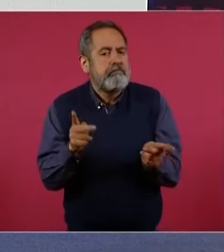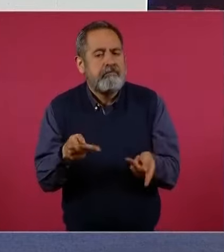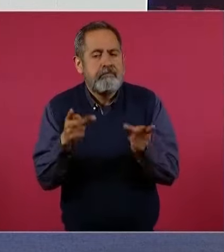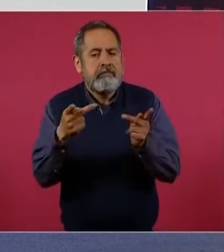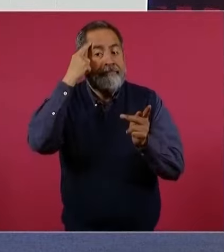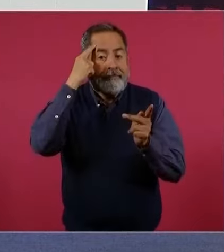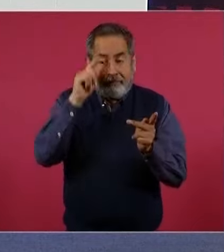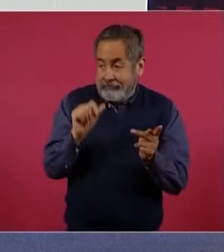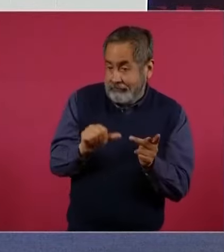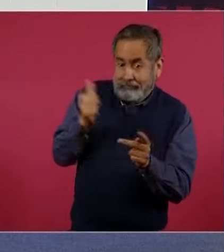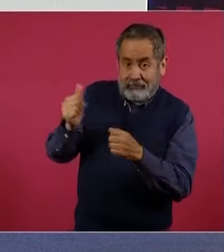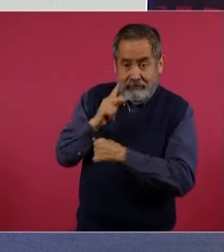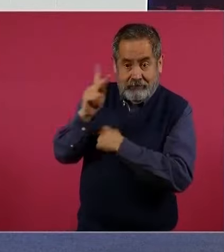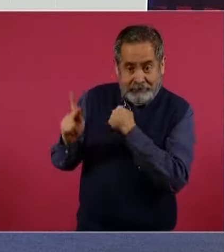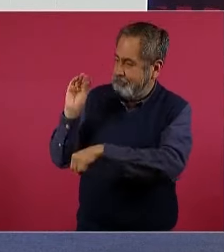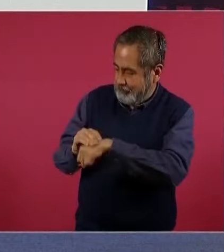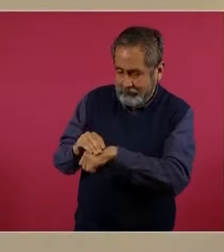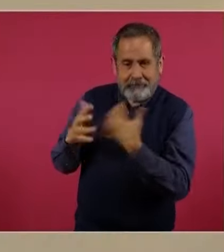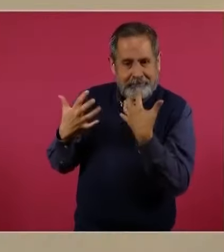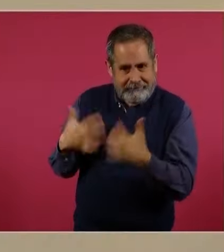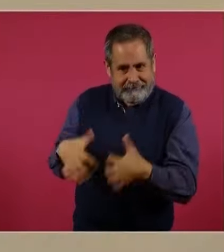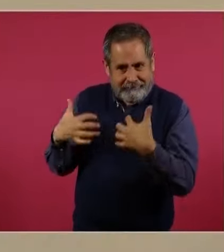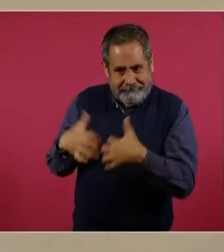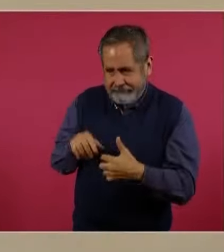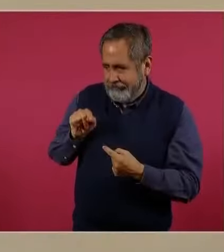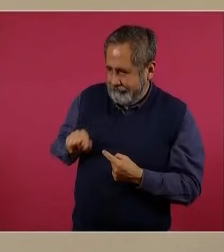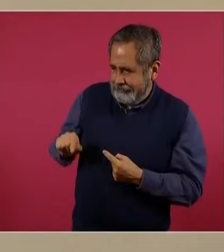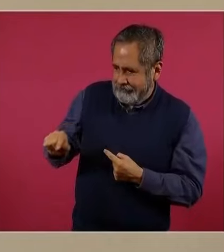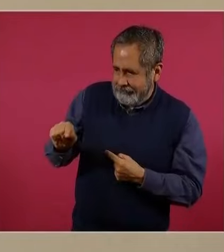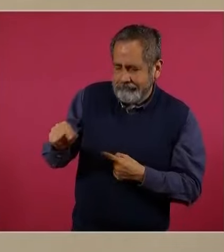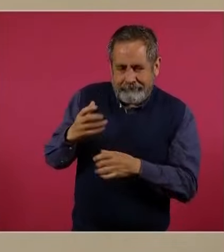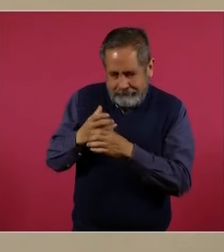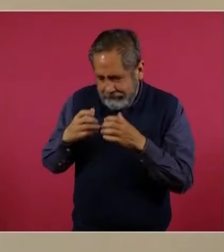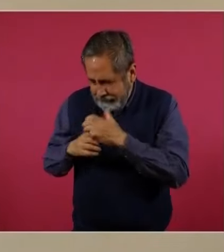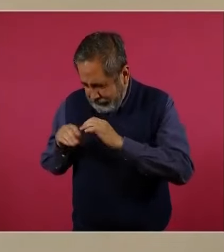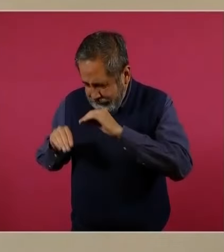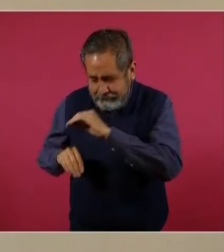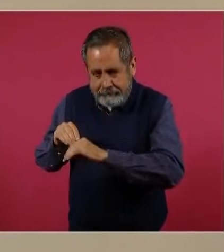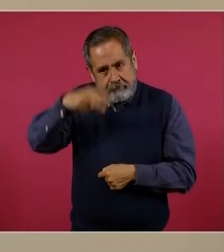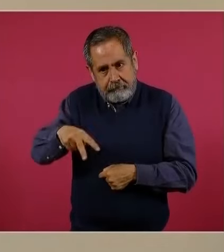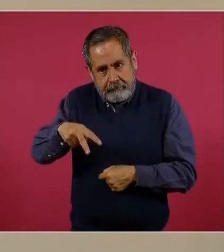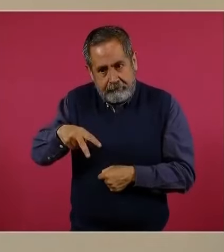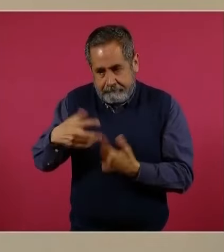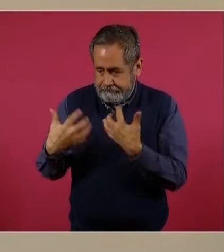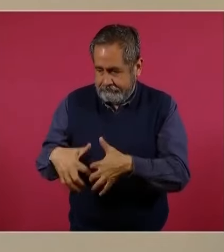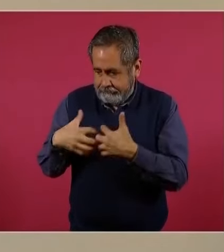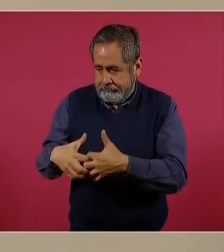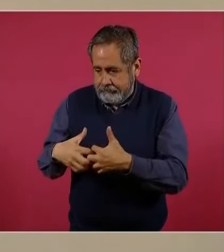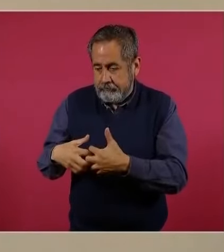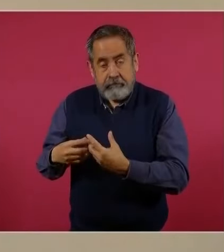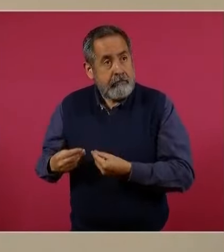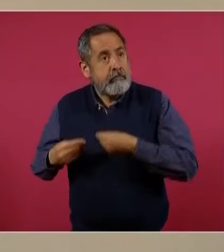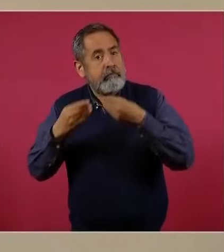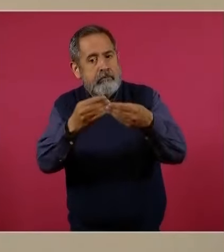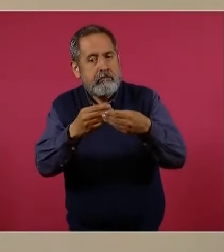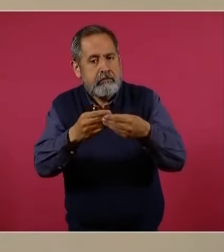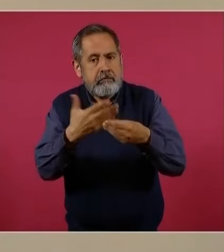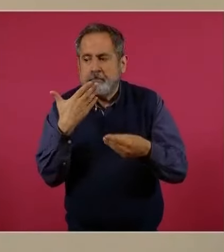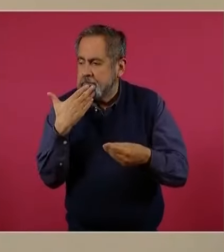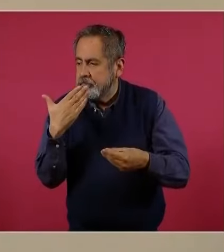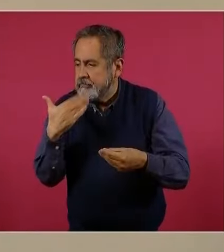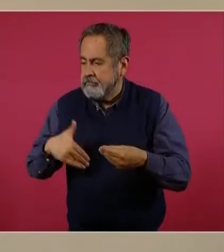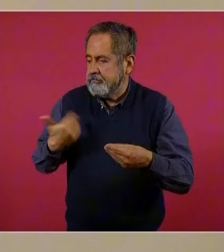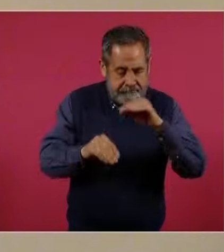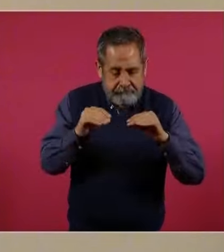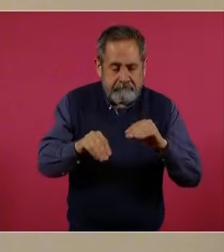de plantas automotrices y de autopartes en nuestro país, en beneficio tanto de los